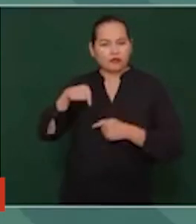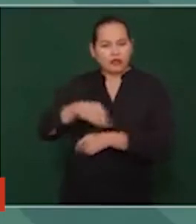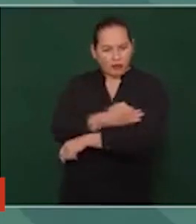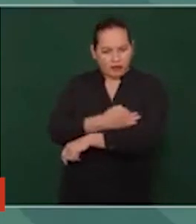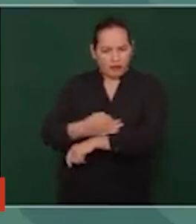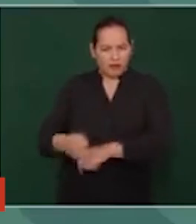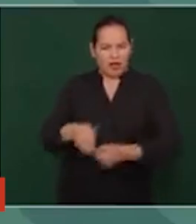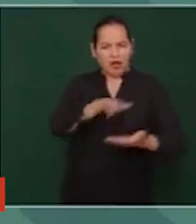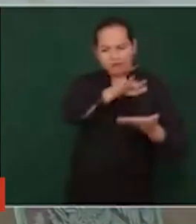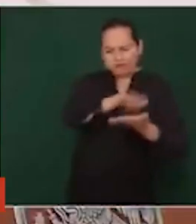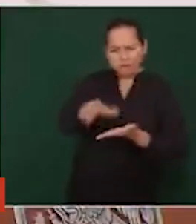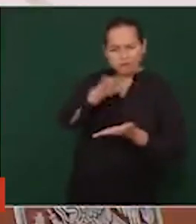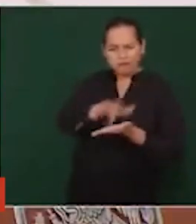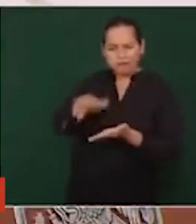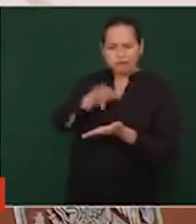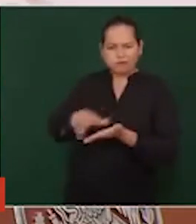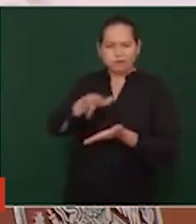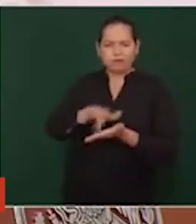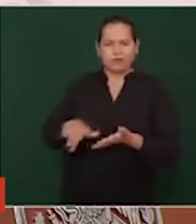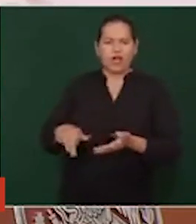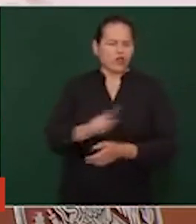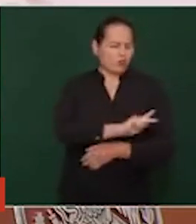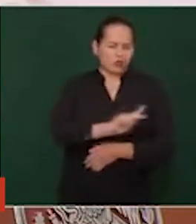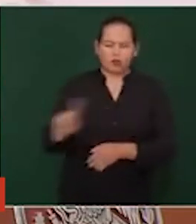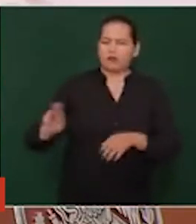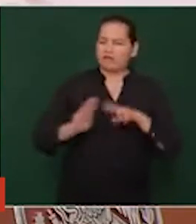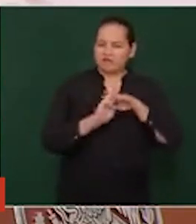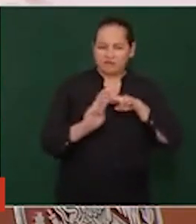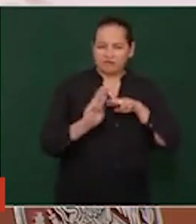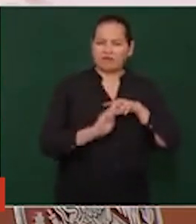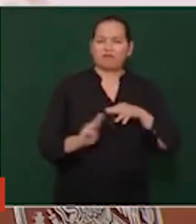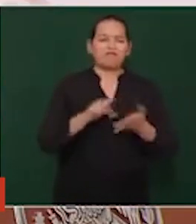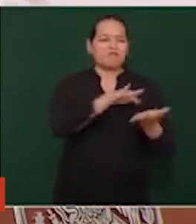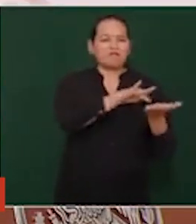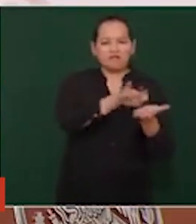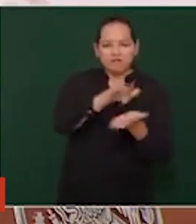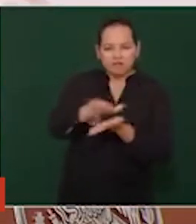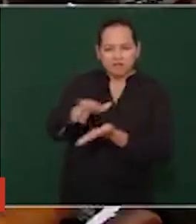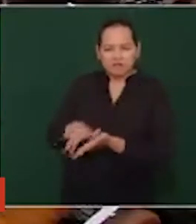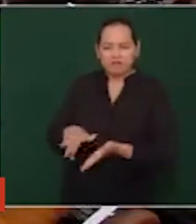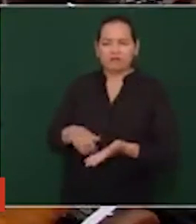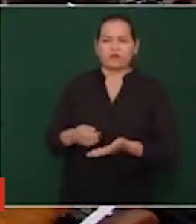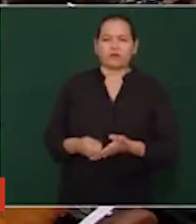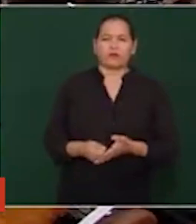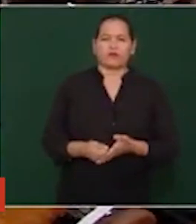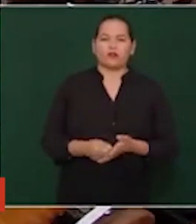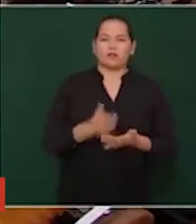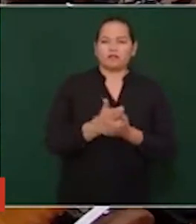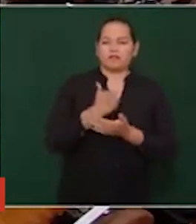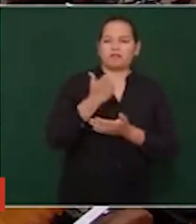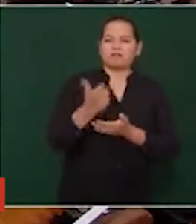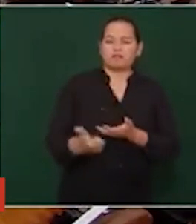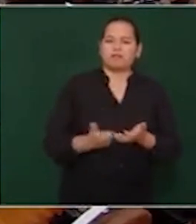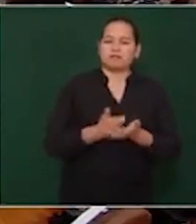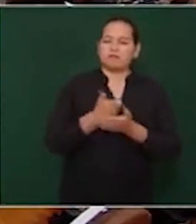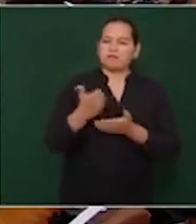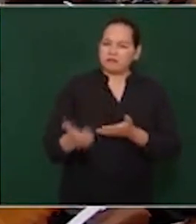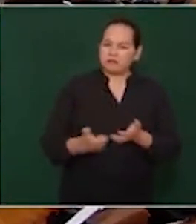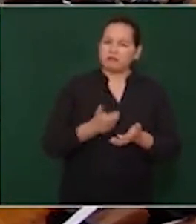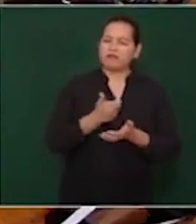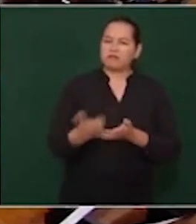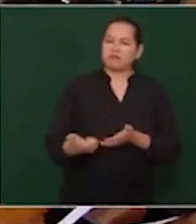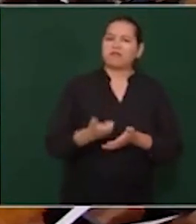de todos los migrantes, son los que envían más remesas